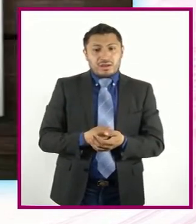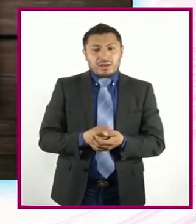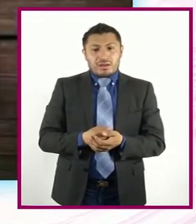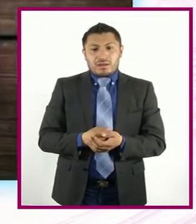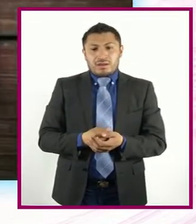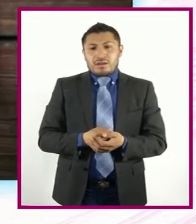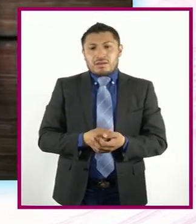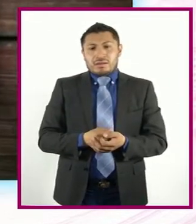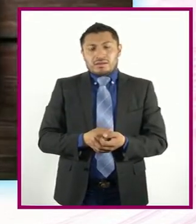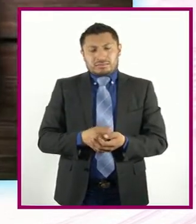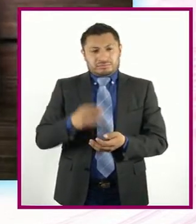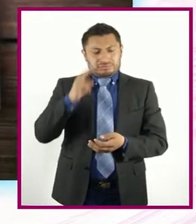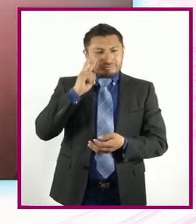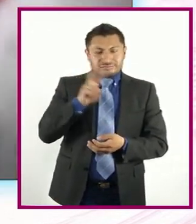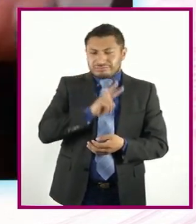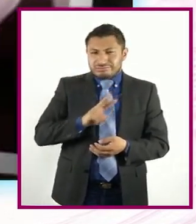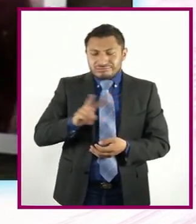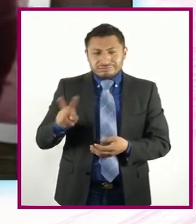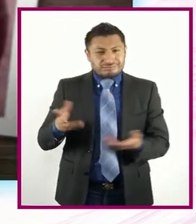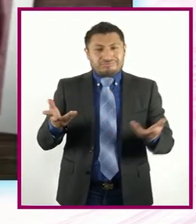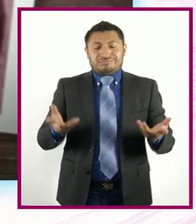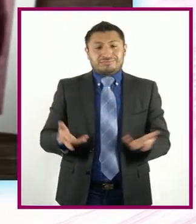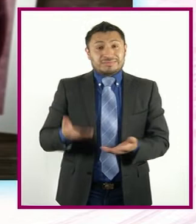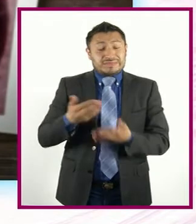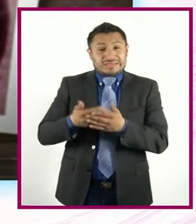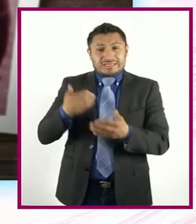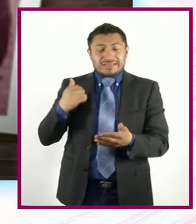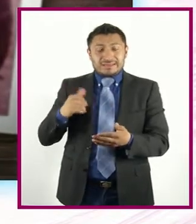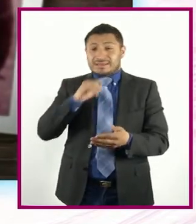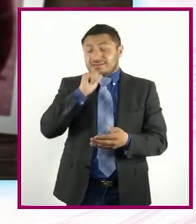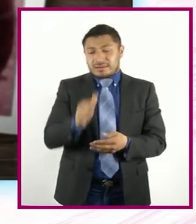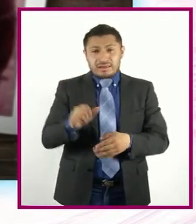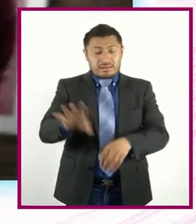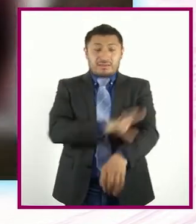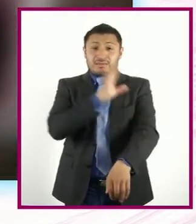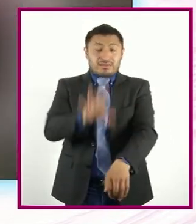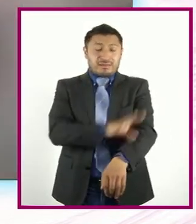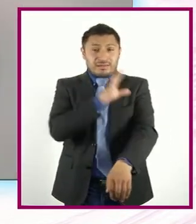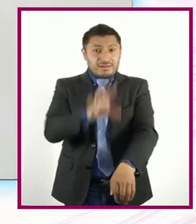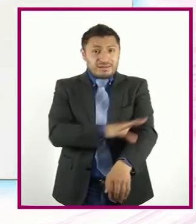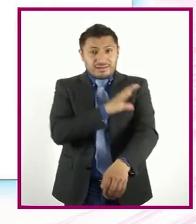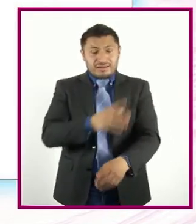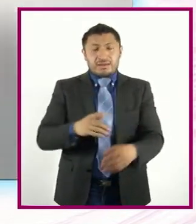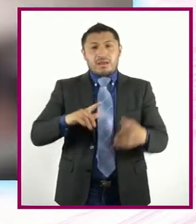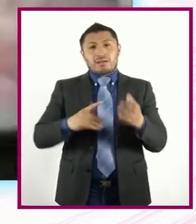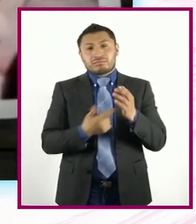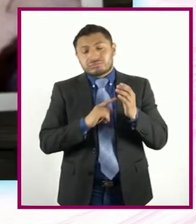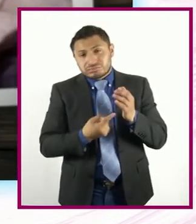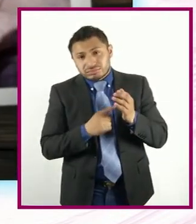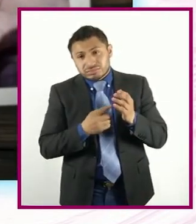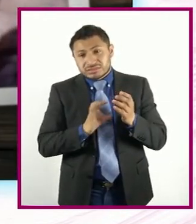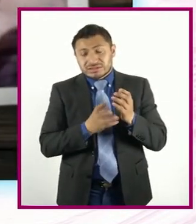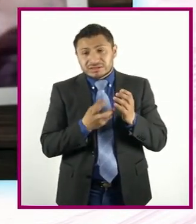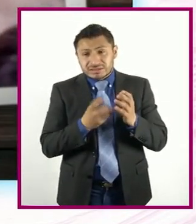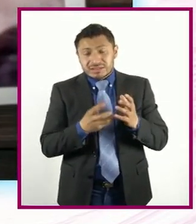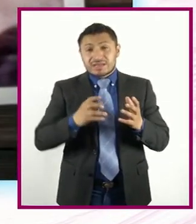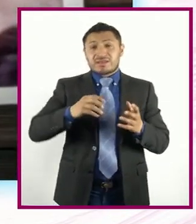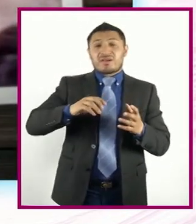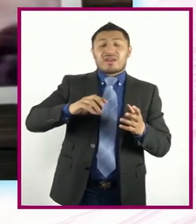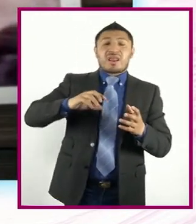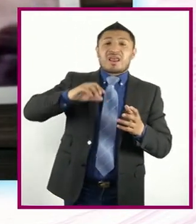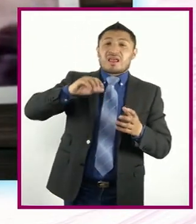Es el solo Donde no hay Ni un aparato eléctrico Es una licuadora O una plancha O nada No tenía yo luz